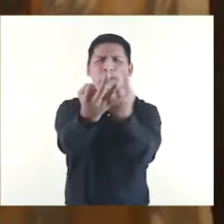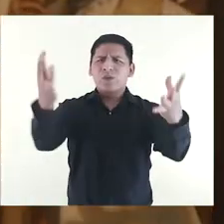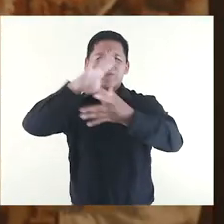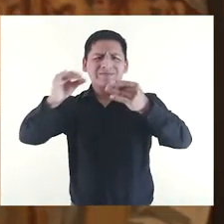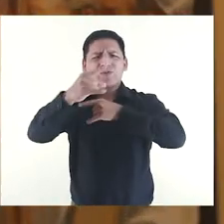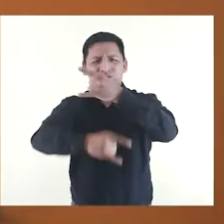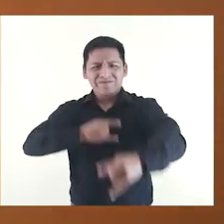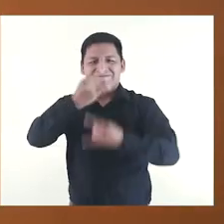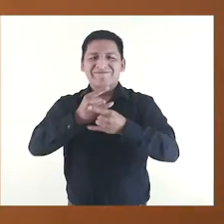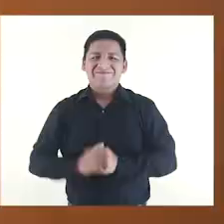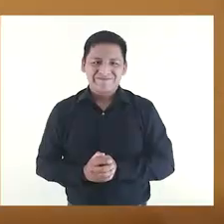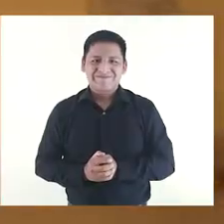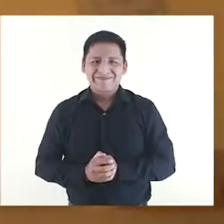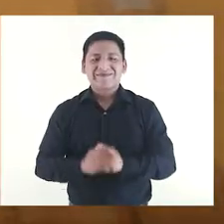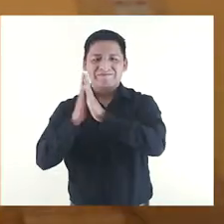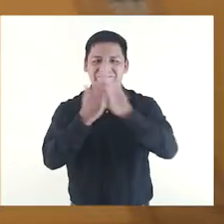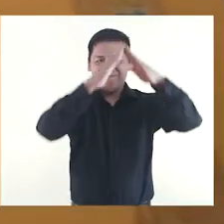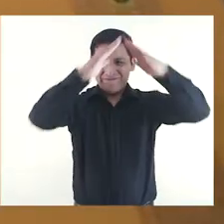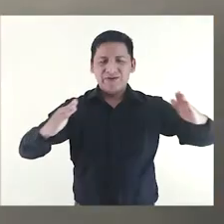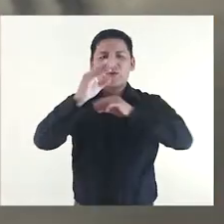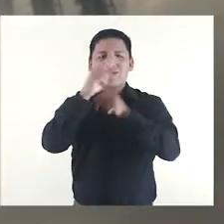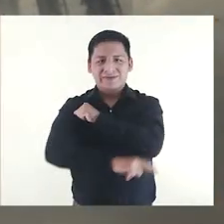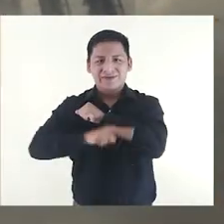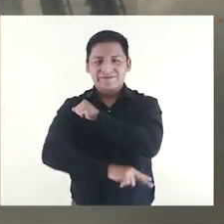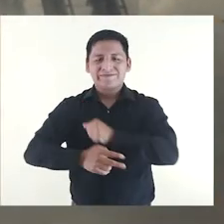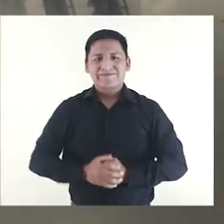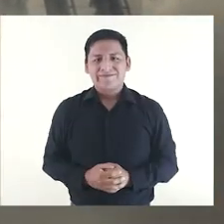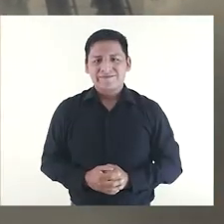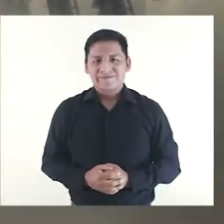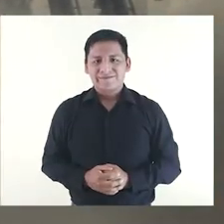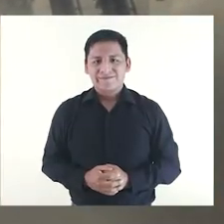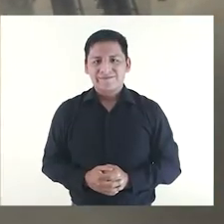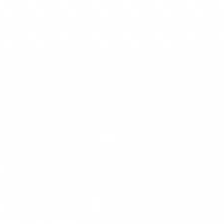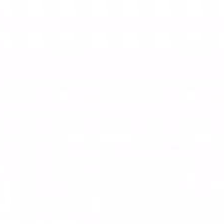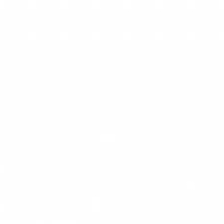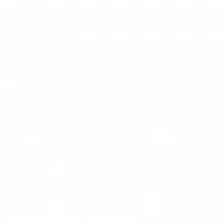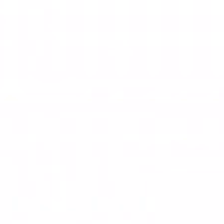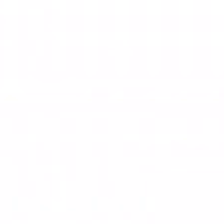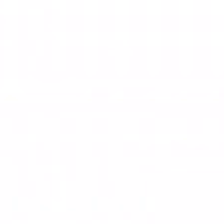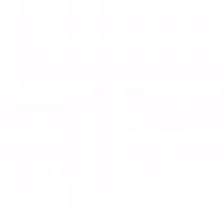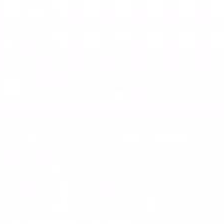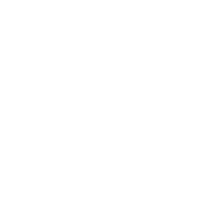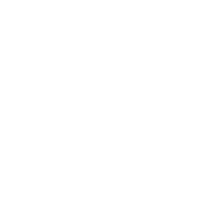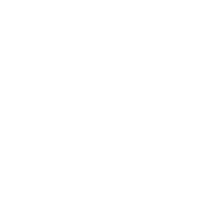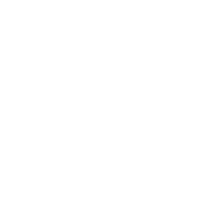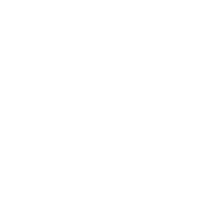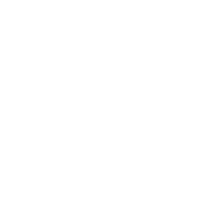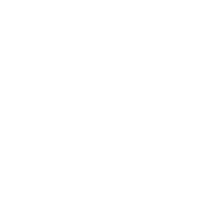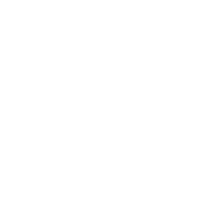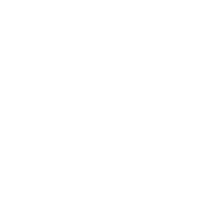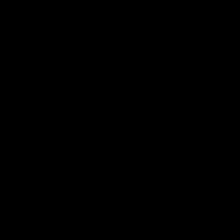patrimonio que guarda otros patrimonios universales. Biblioteca Nacional. Nuestra Lima del Bicentenario.